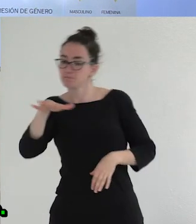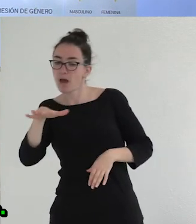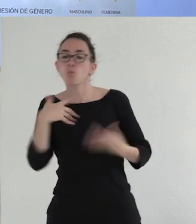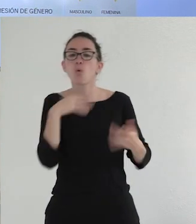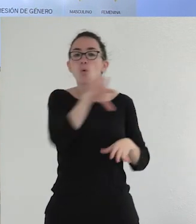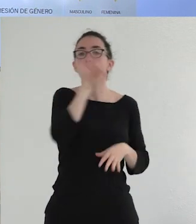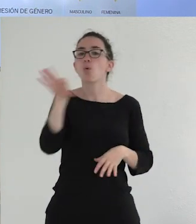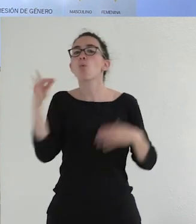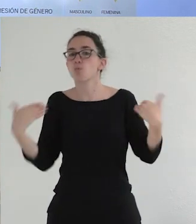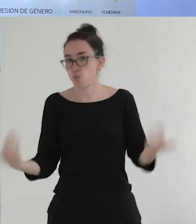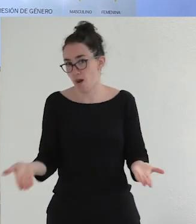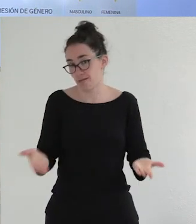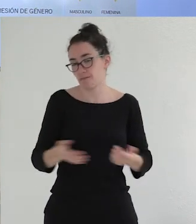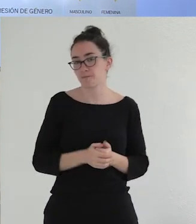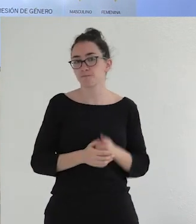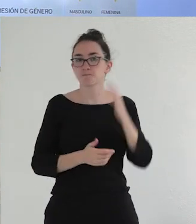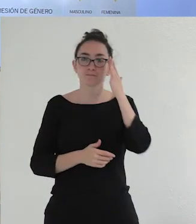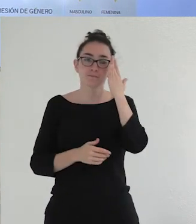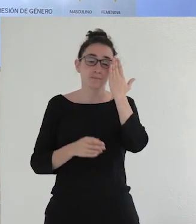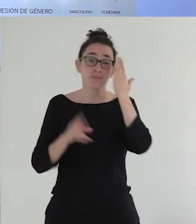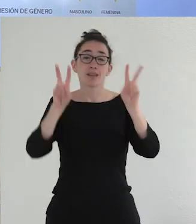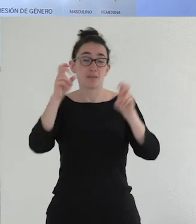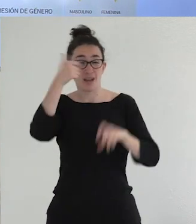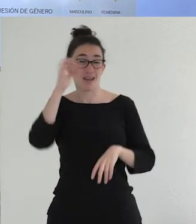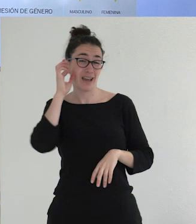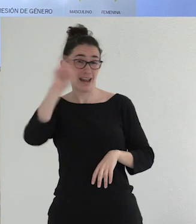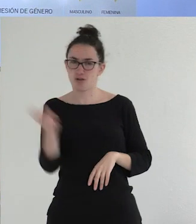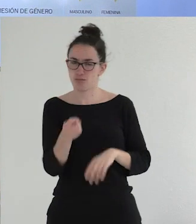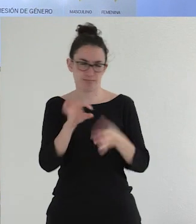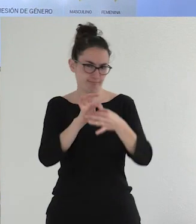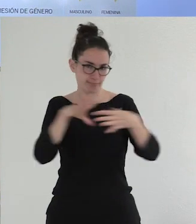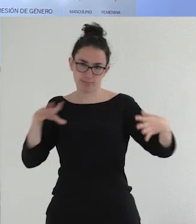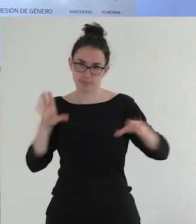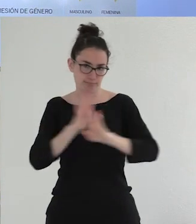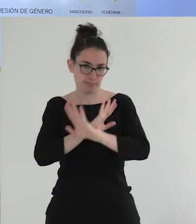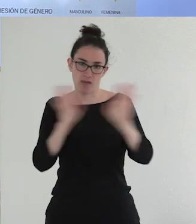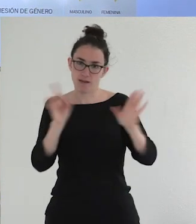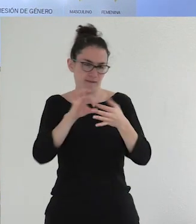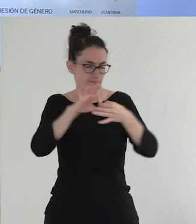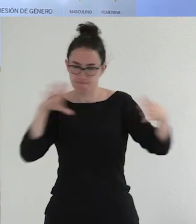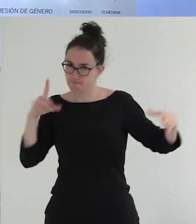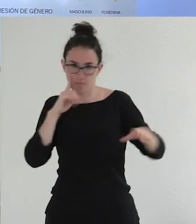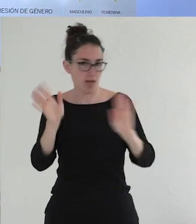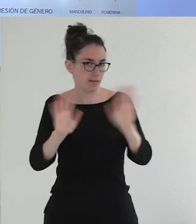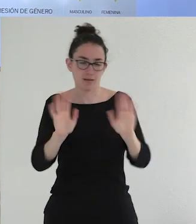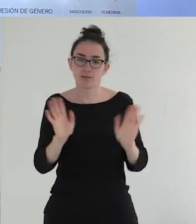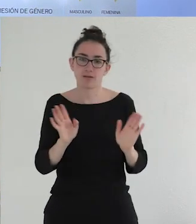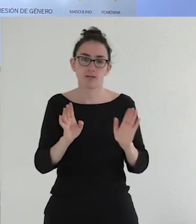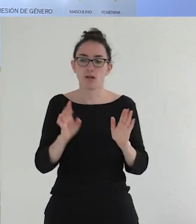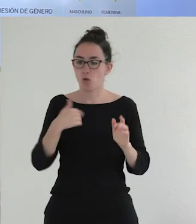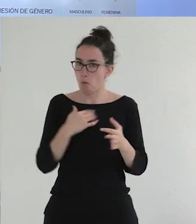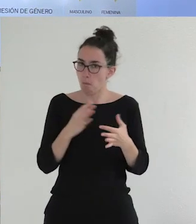antes que otros. La expresión de género no tendría nada que ver con eso. Es más, no tendría tampoco algo que ver con una cosa con la que uno necesariamente se